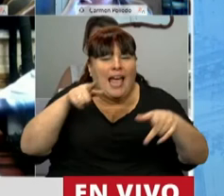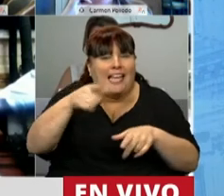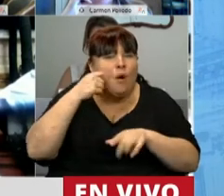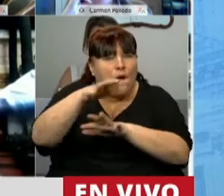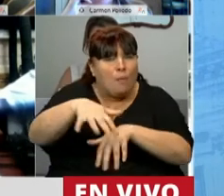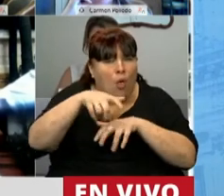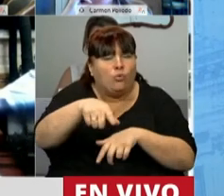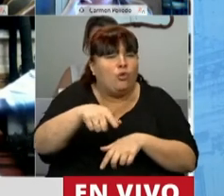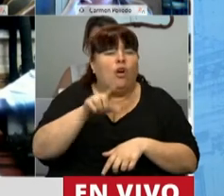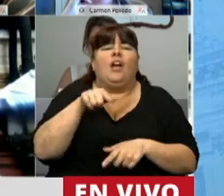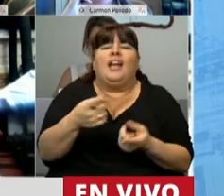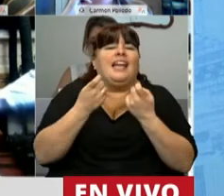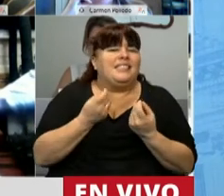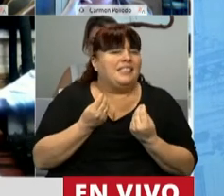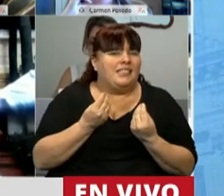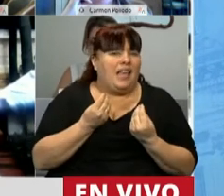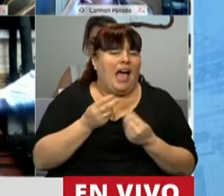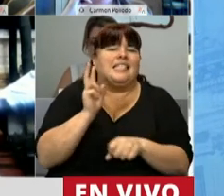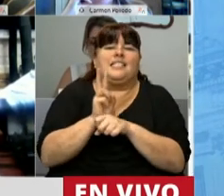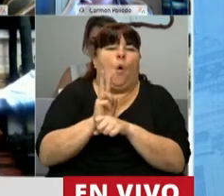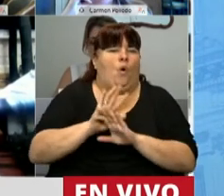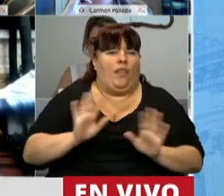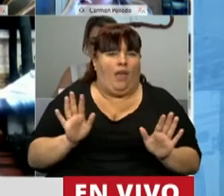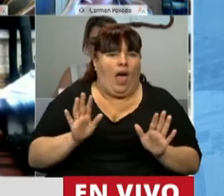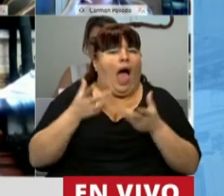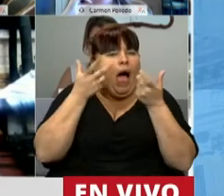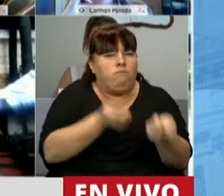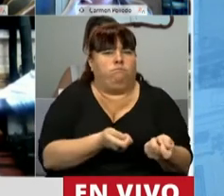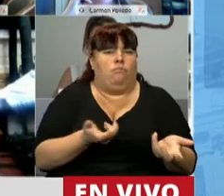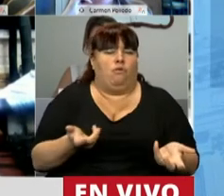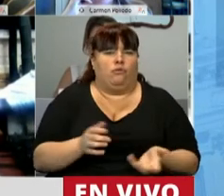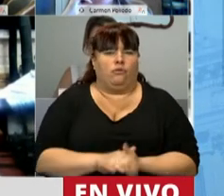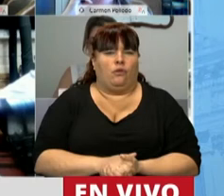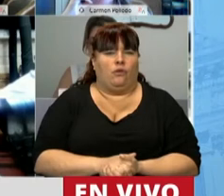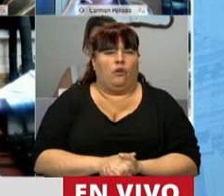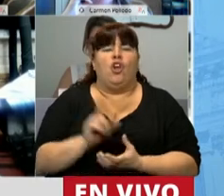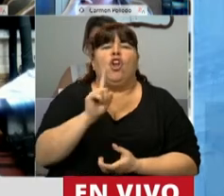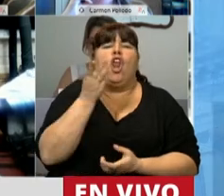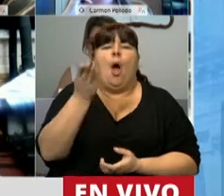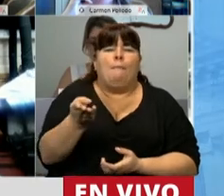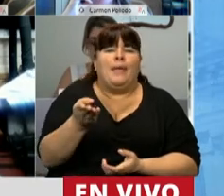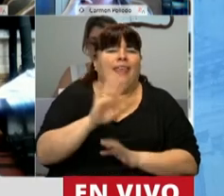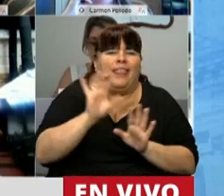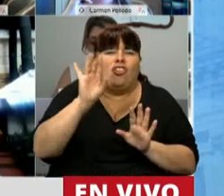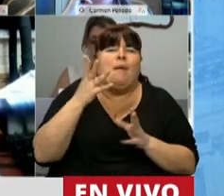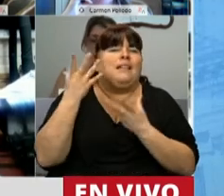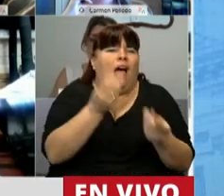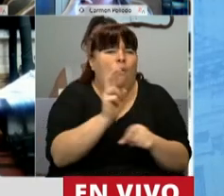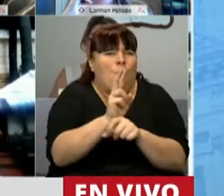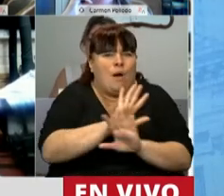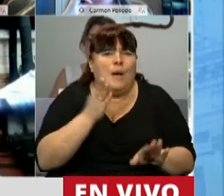productor hoy lo que necesita es seguridad, acompañamiento. No está pidiendo más que eso,